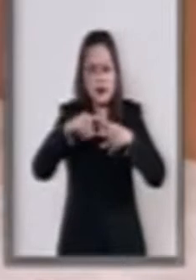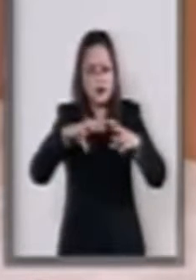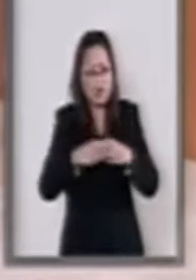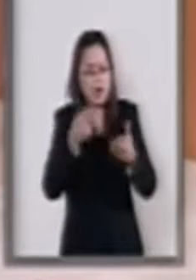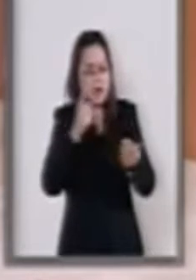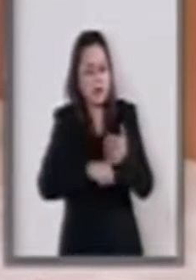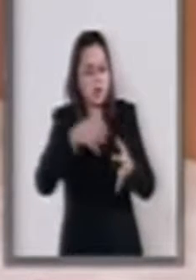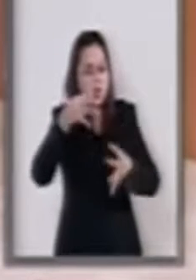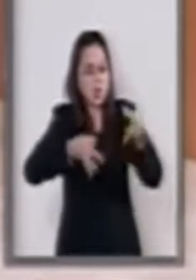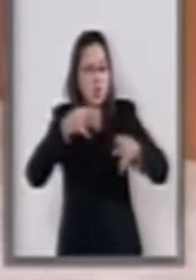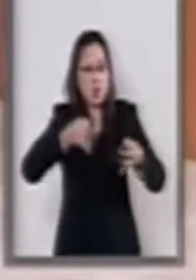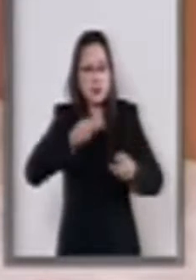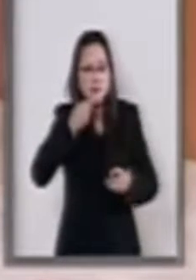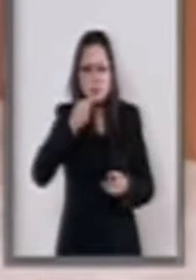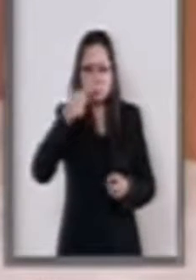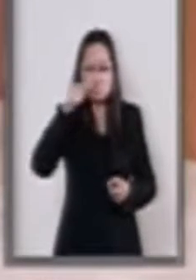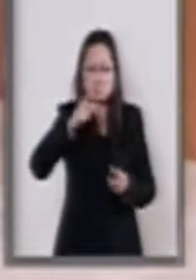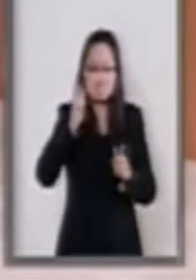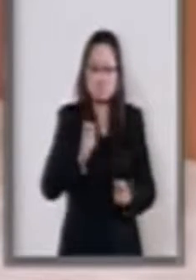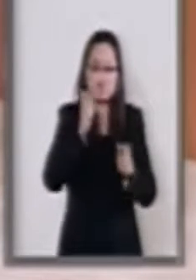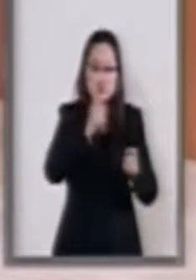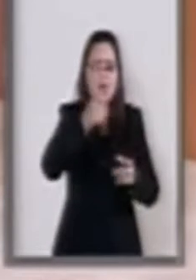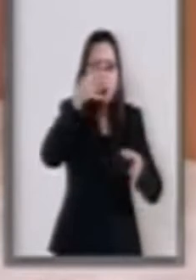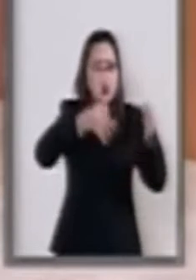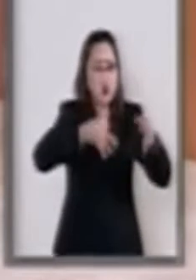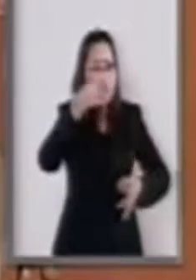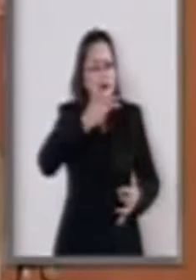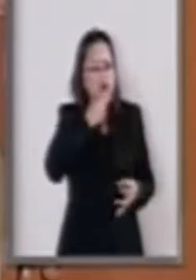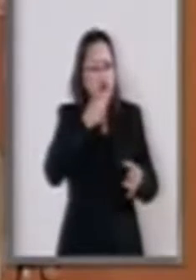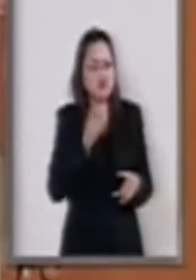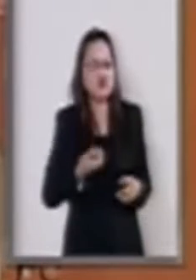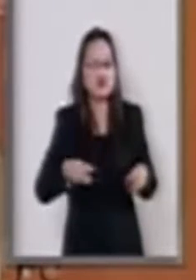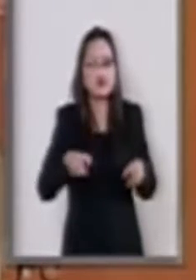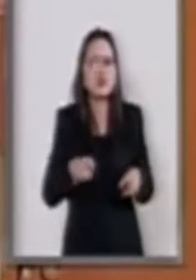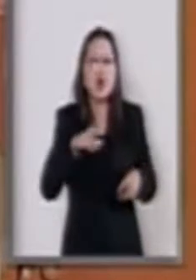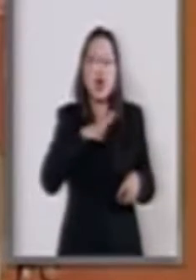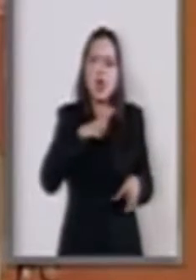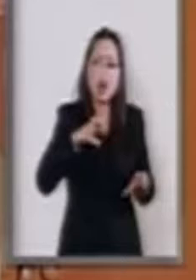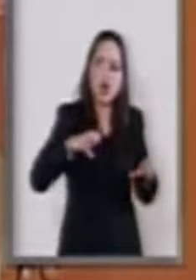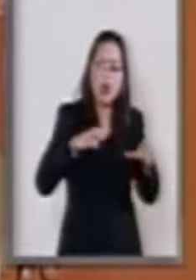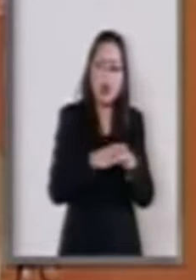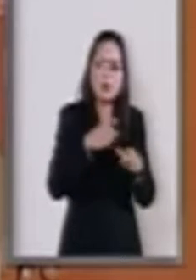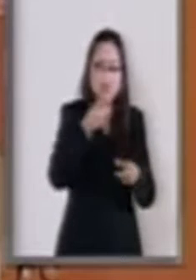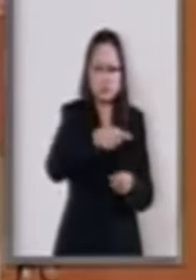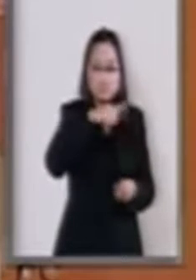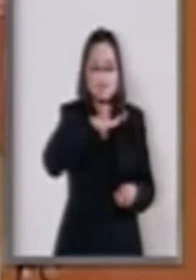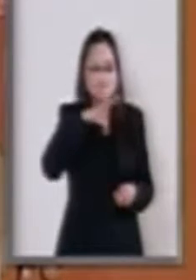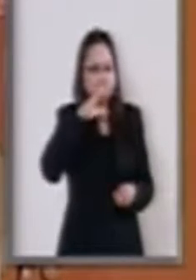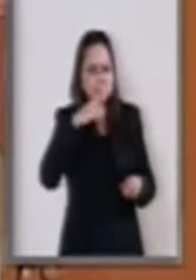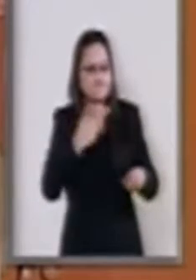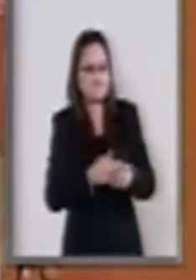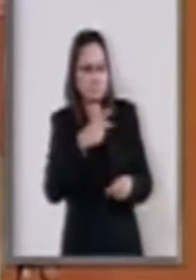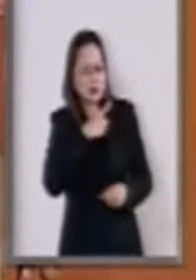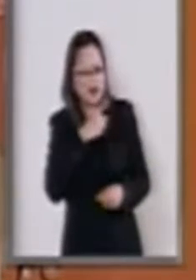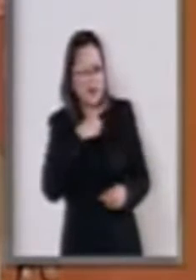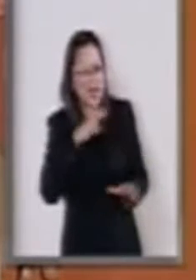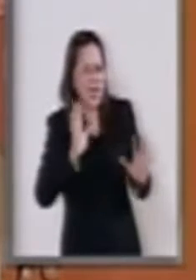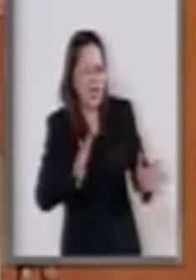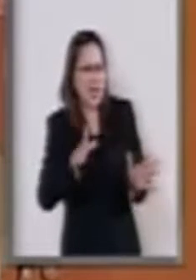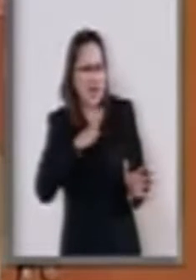juicios orales se ha otorgado al juez de la causa, el órgano jurisdiccional tiene de sobra